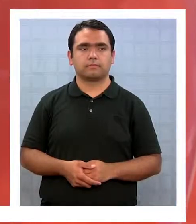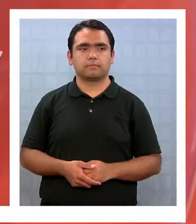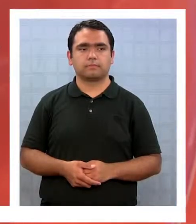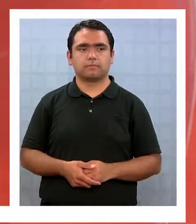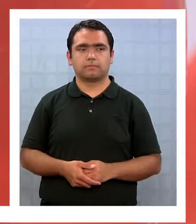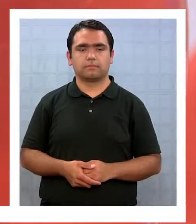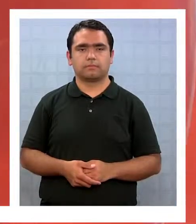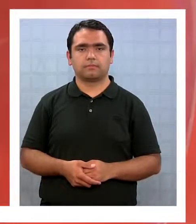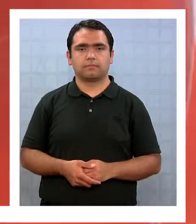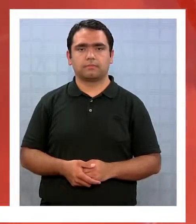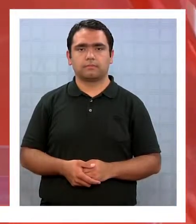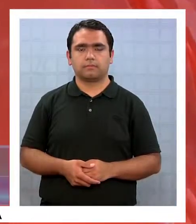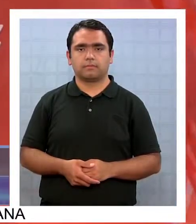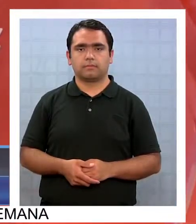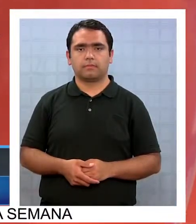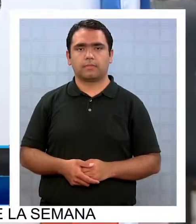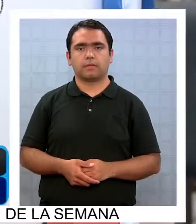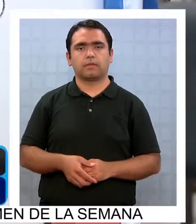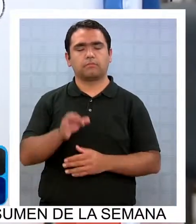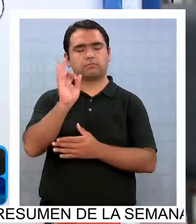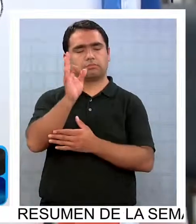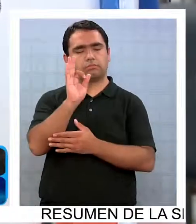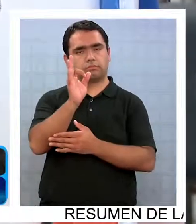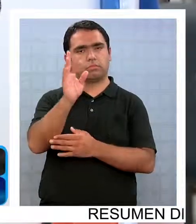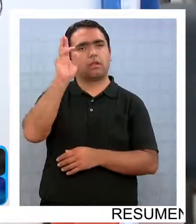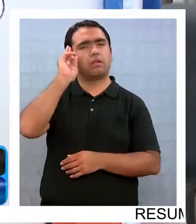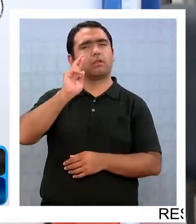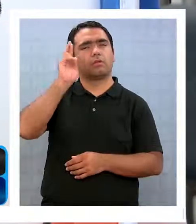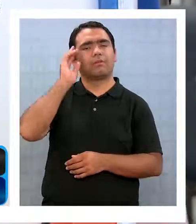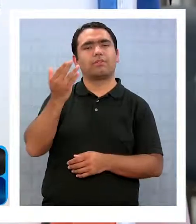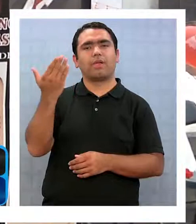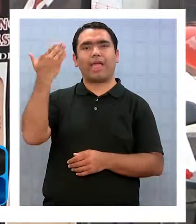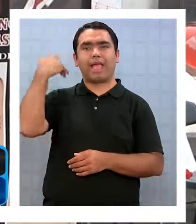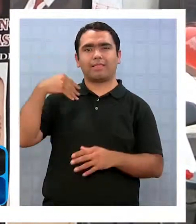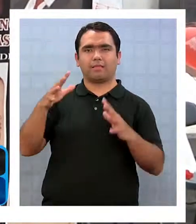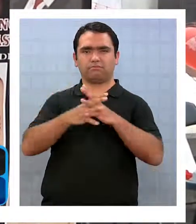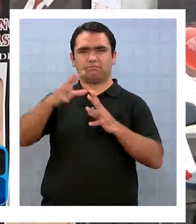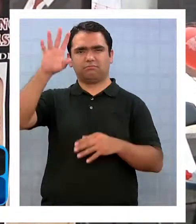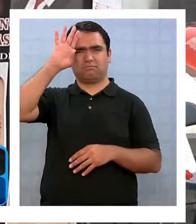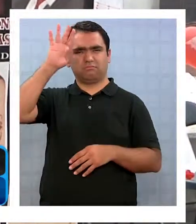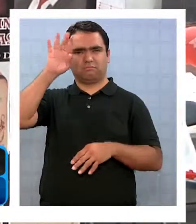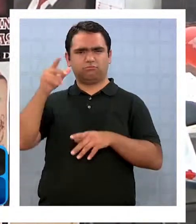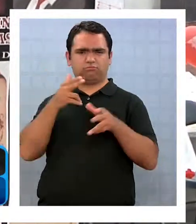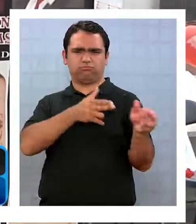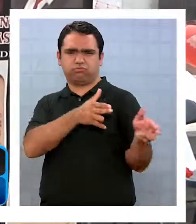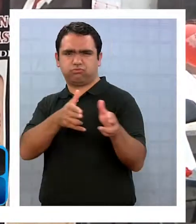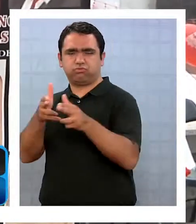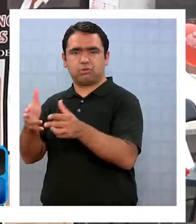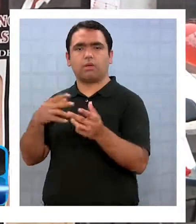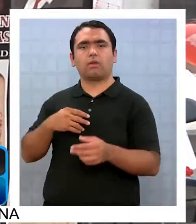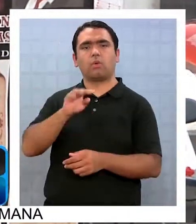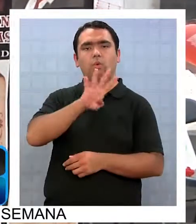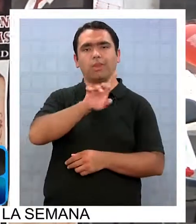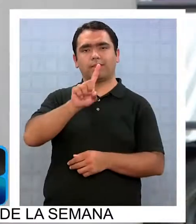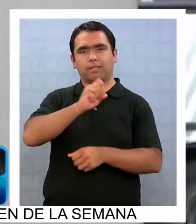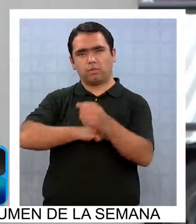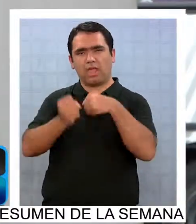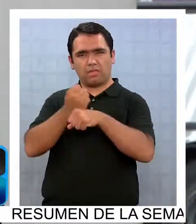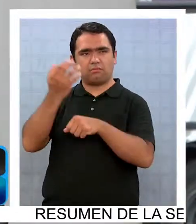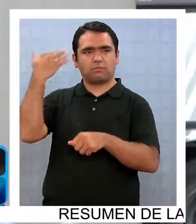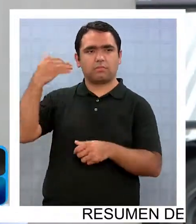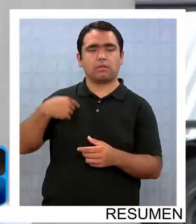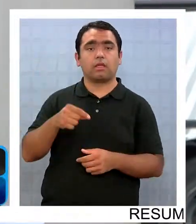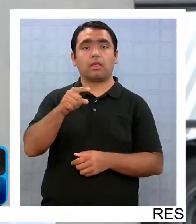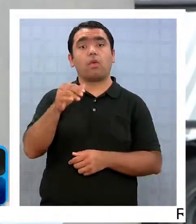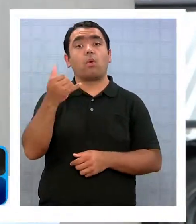Una emotiva ceremonia de recuerdo de las víctimas del golpe de estado de Chile, ocurrido hace 41 años, se llevó a cabo este jueves